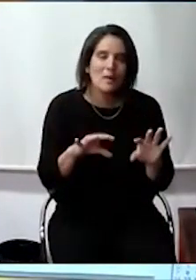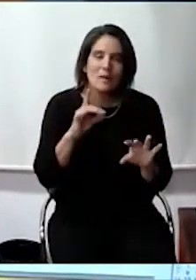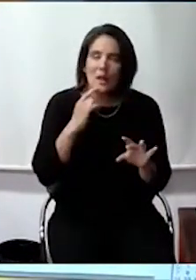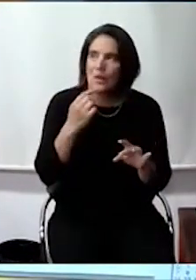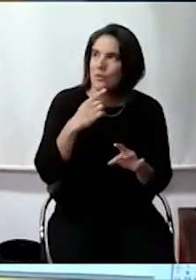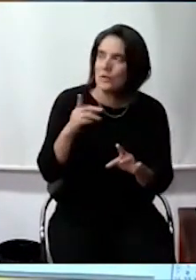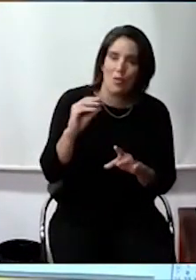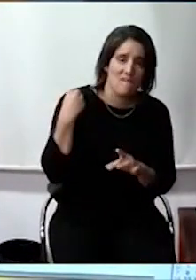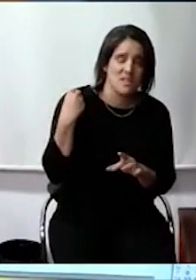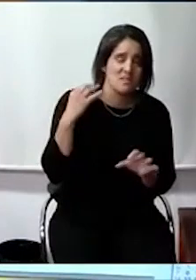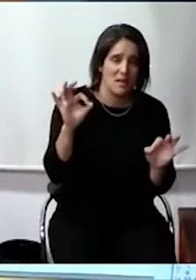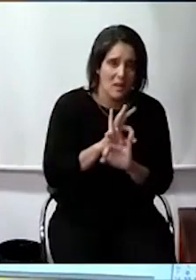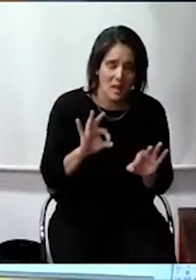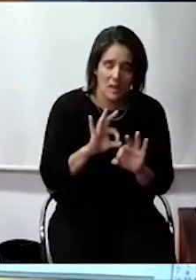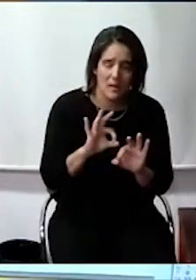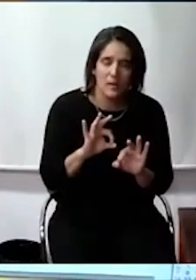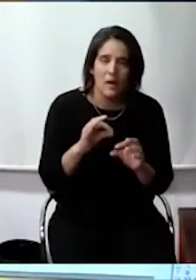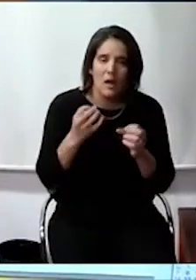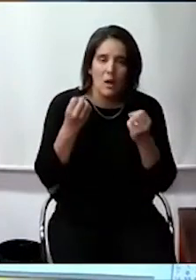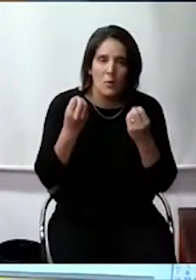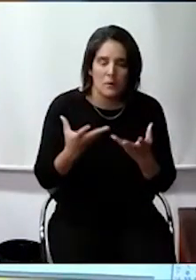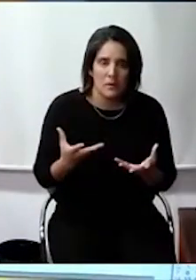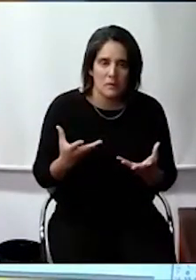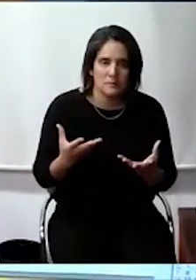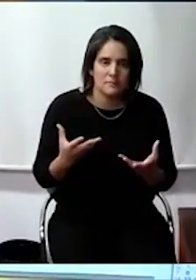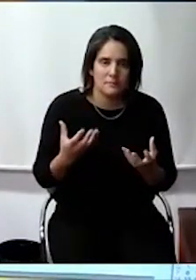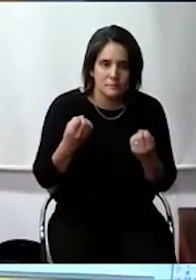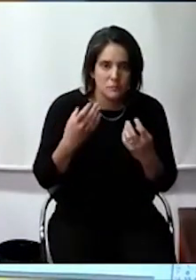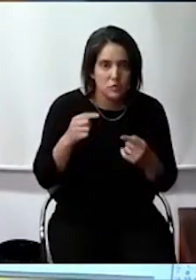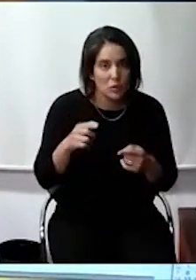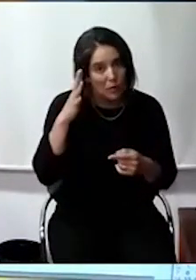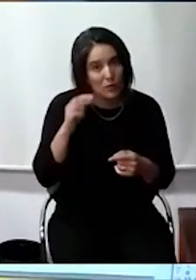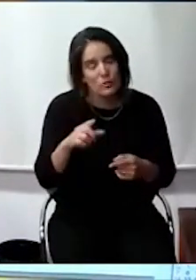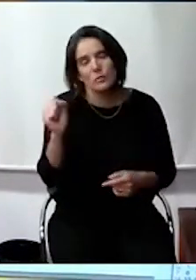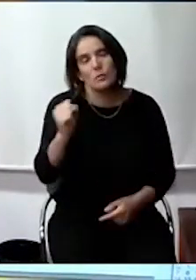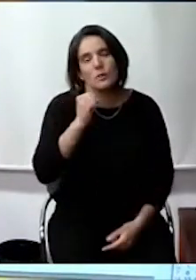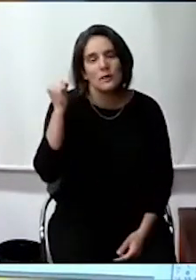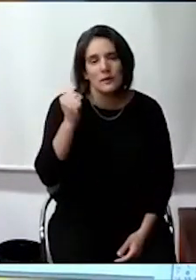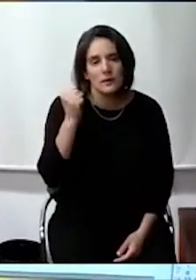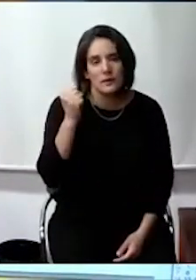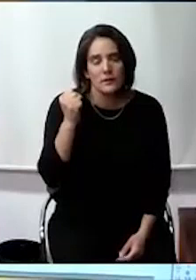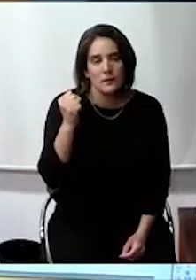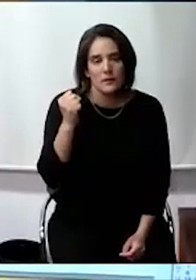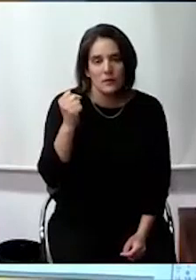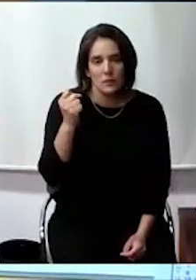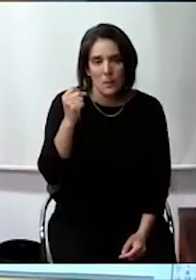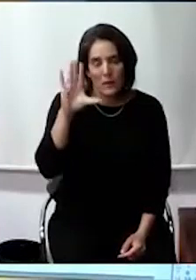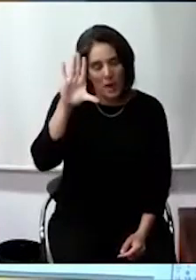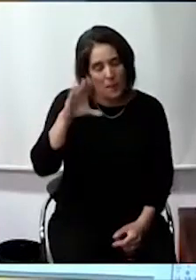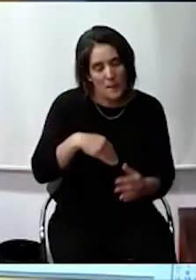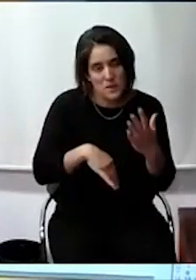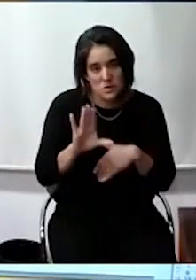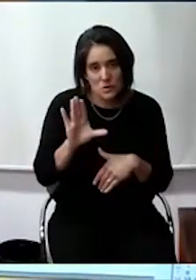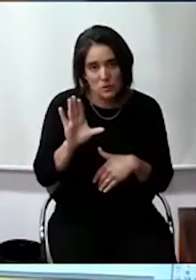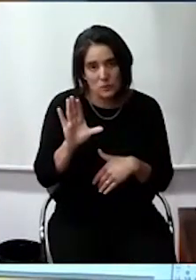avisa cuando llega. Entonces creo que esto podría ser algo importante porque la mayor parte